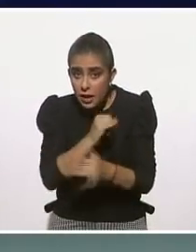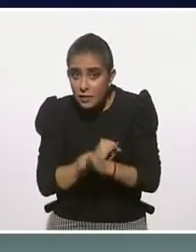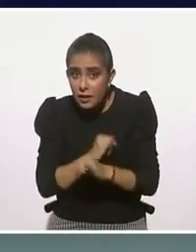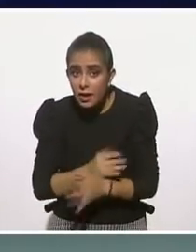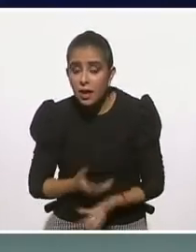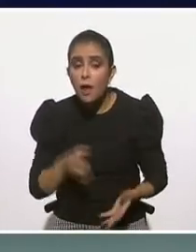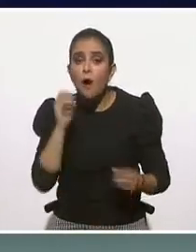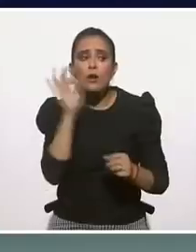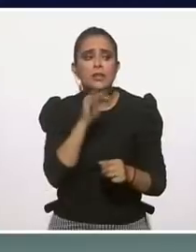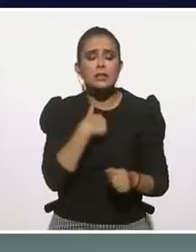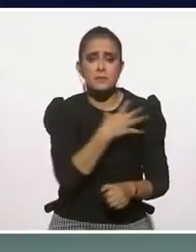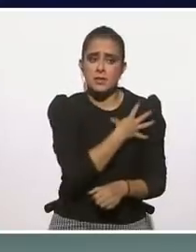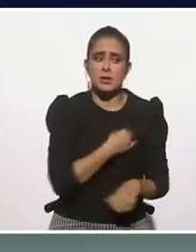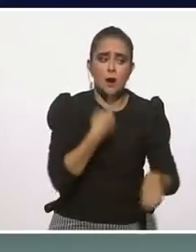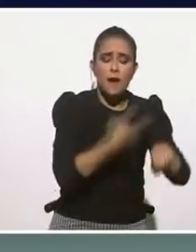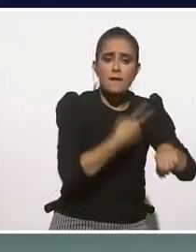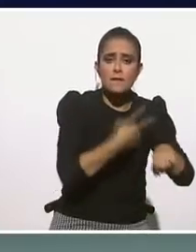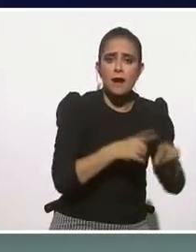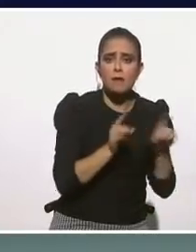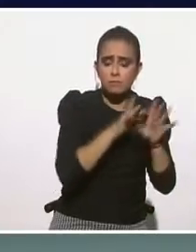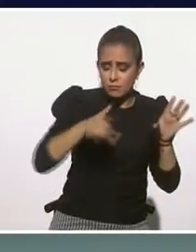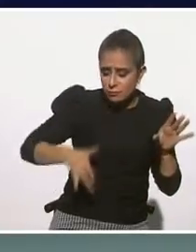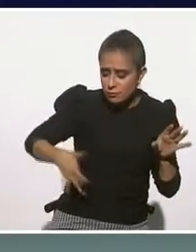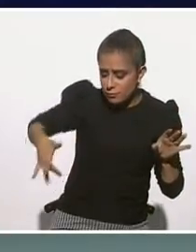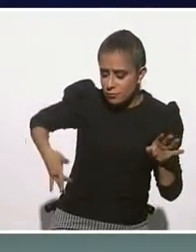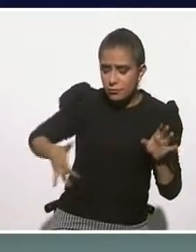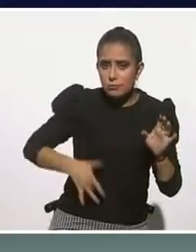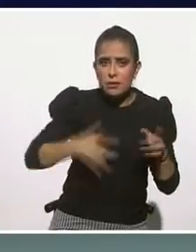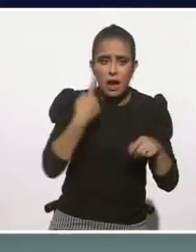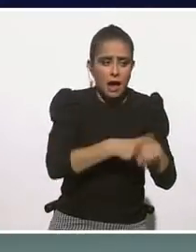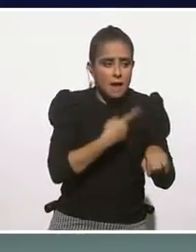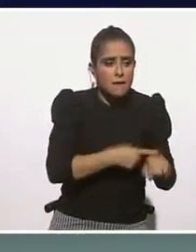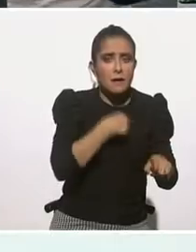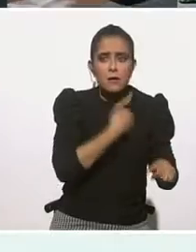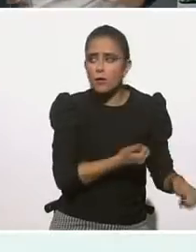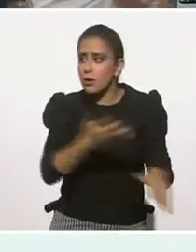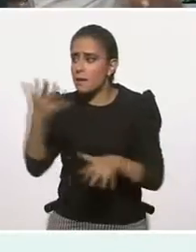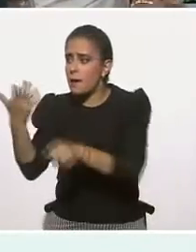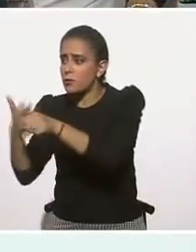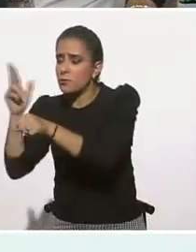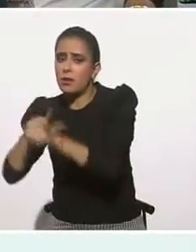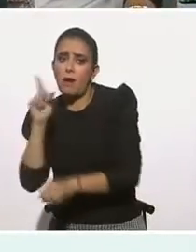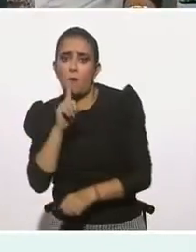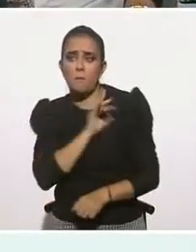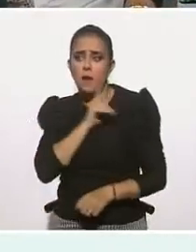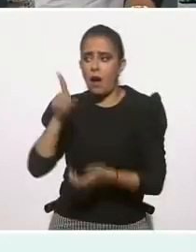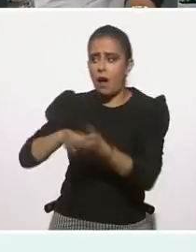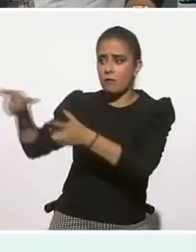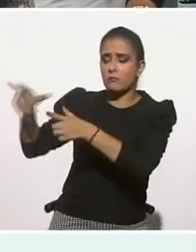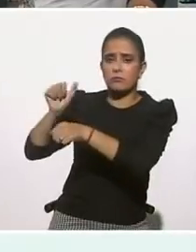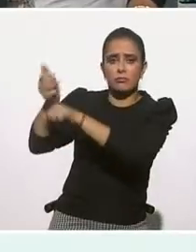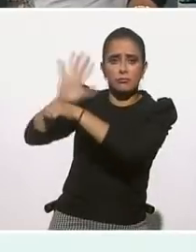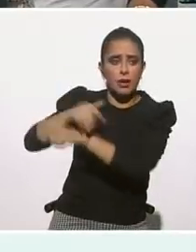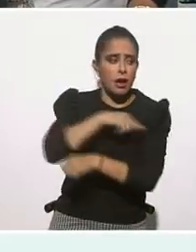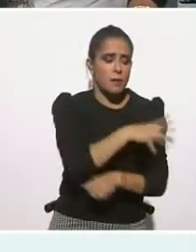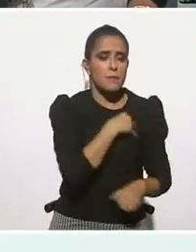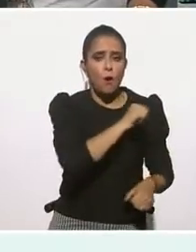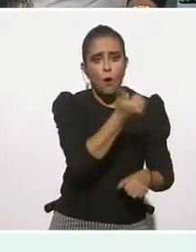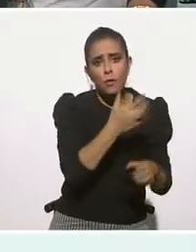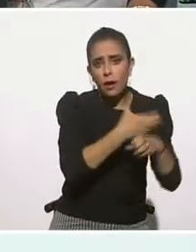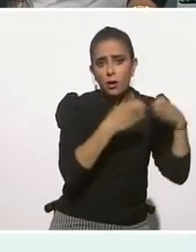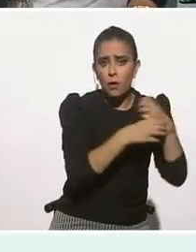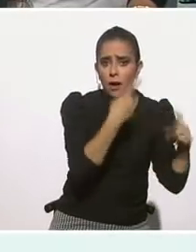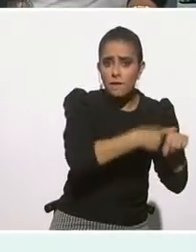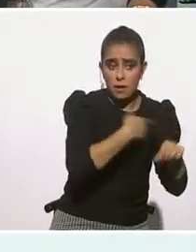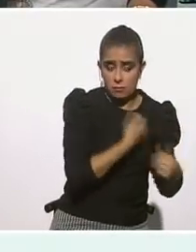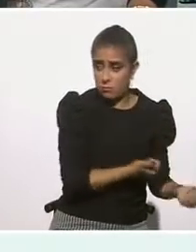enferma de cualquier otra cosa, porque no lo quiero llevar a la clínica de gobierno, pues entonces todo eso nos empieza a generar ansiedad, pero obviamente